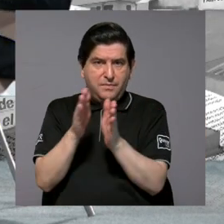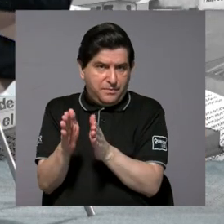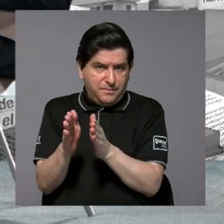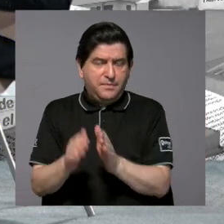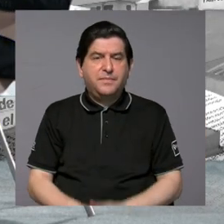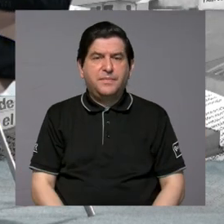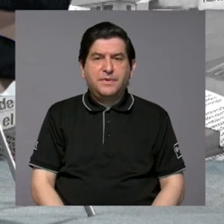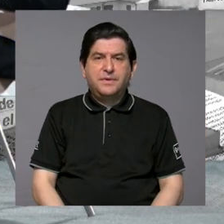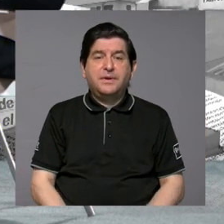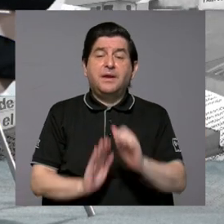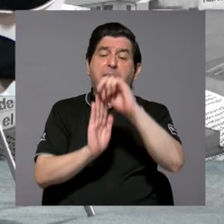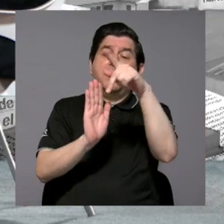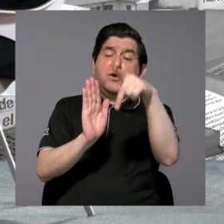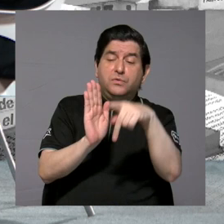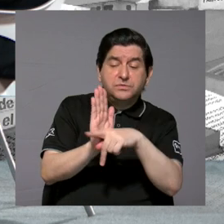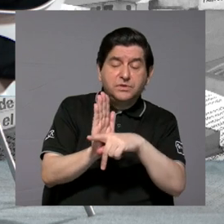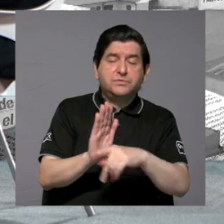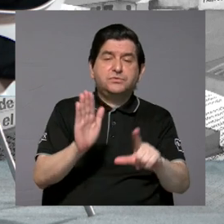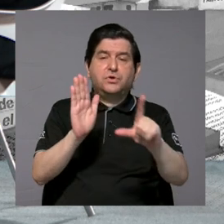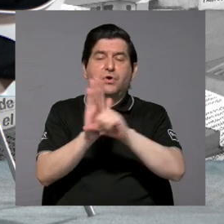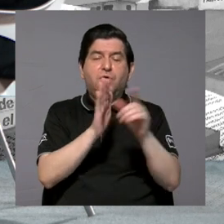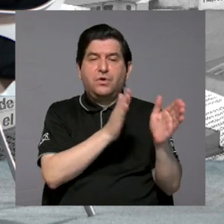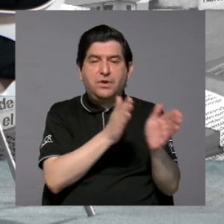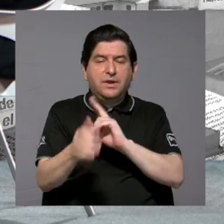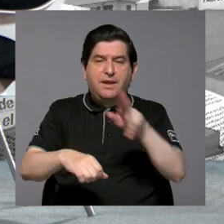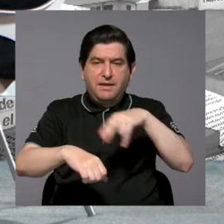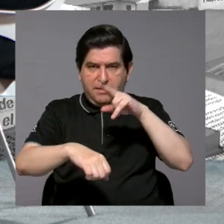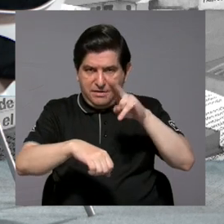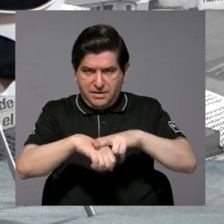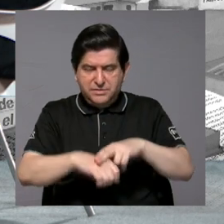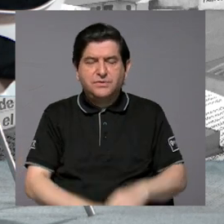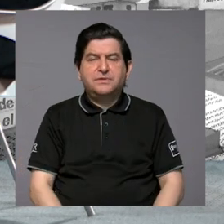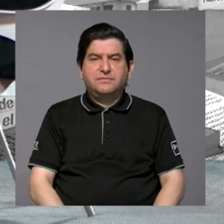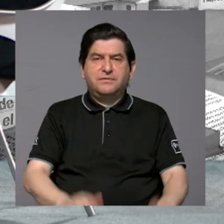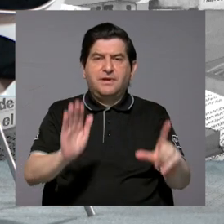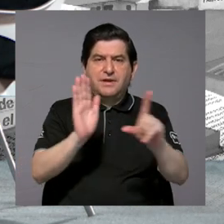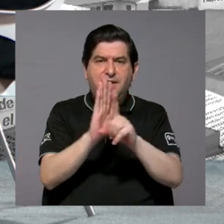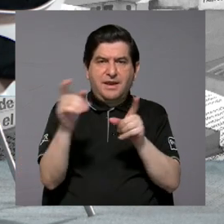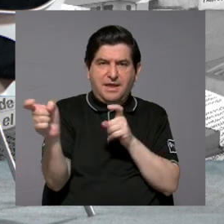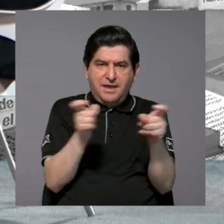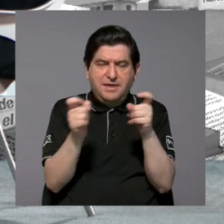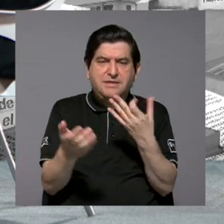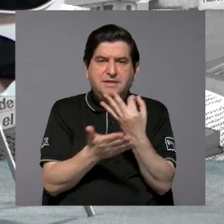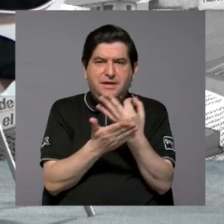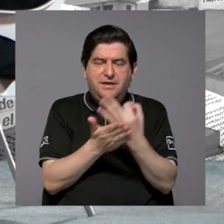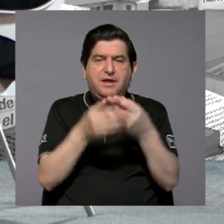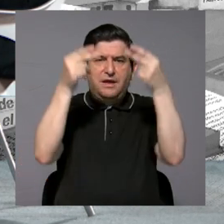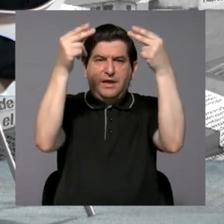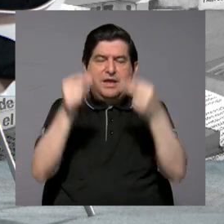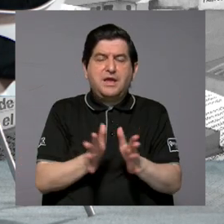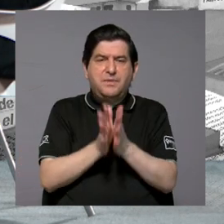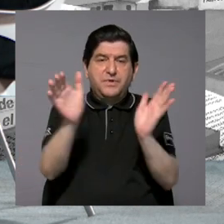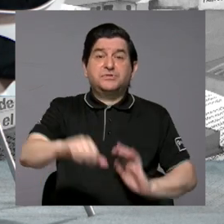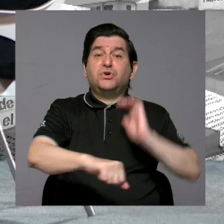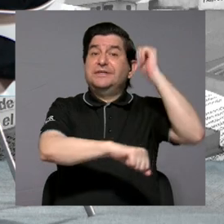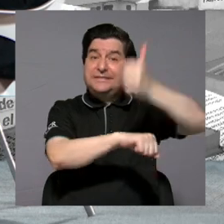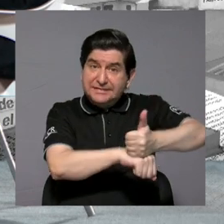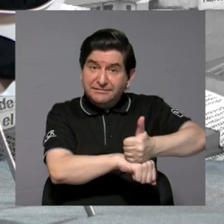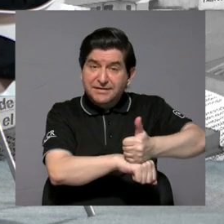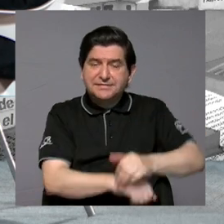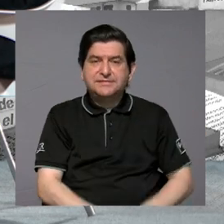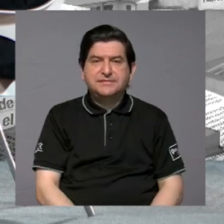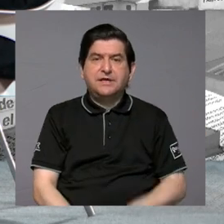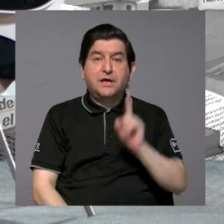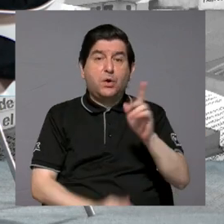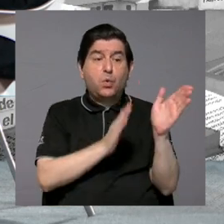que la Constitución Política, que la Ley de Planificación Nacional y la Ley de Administración Financiera y Presupuestos Públicos establece que tenemos